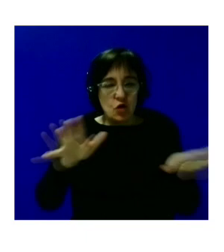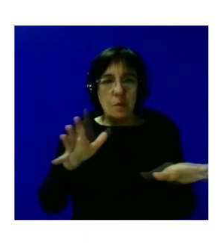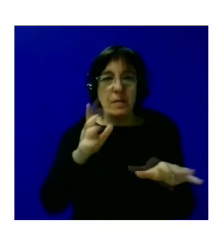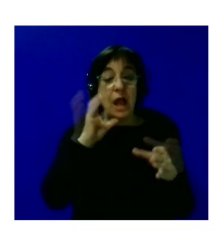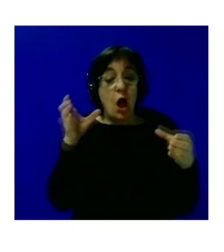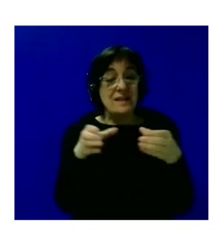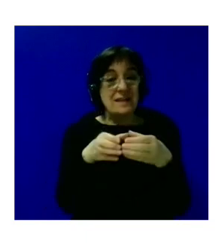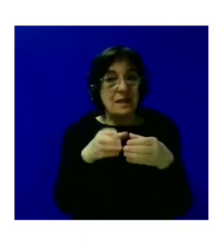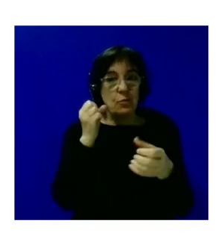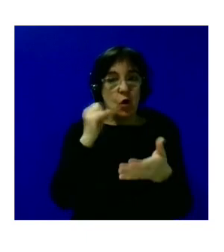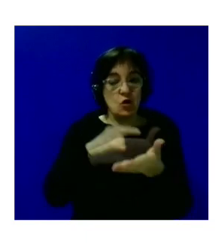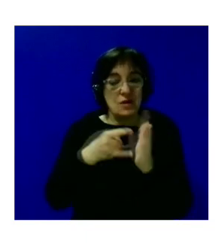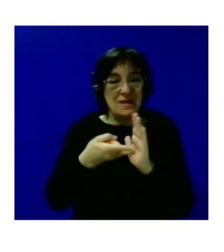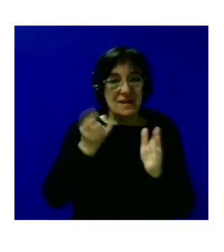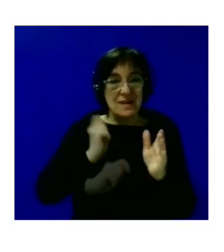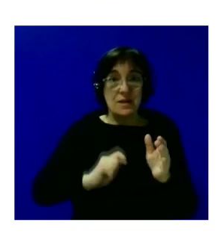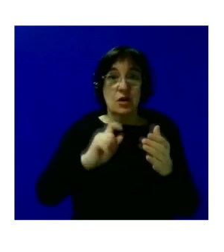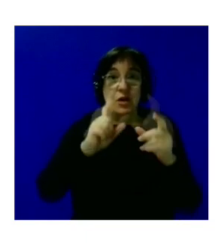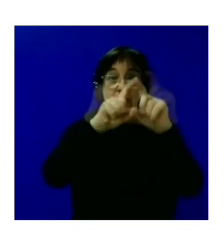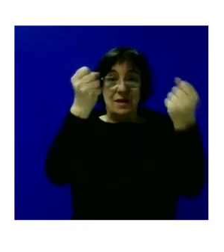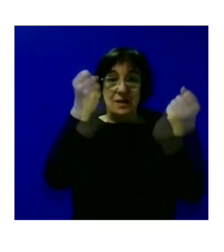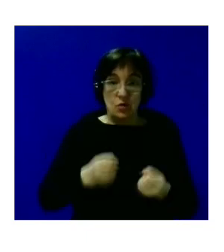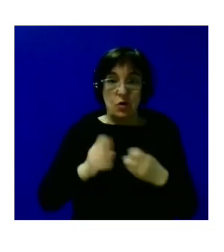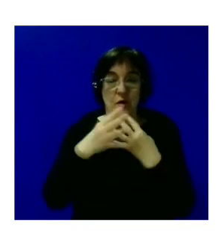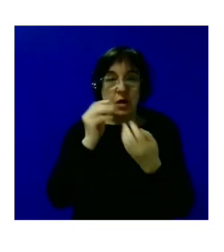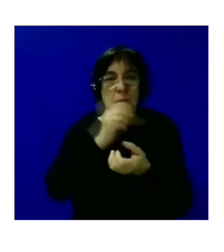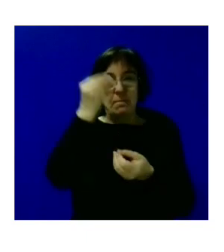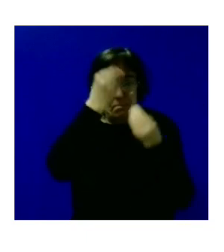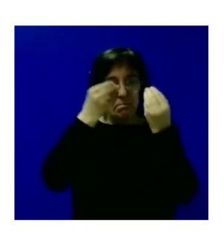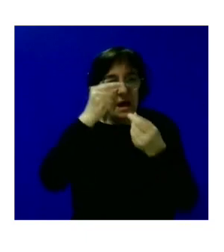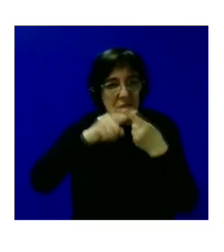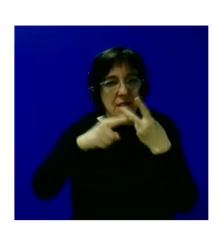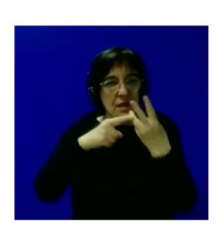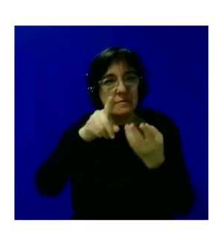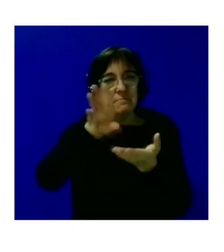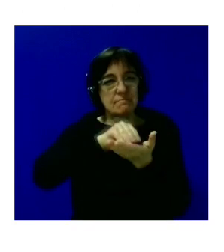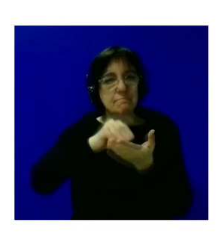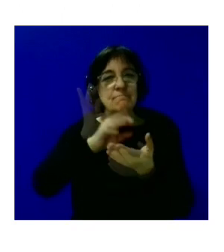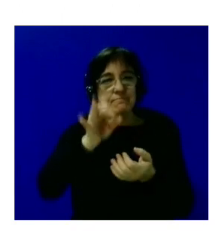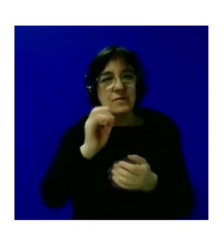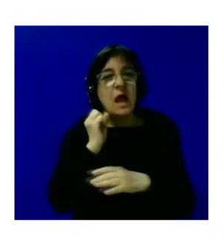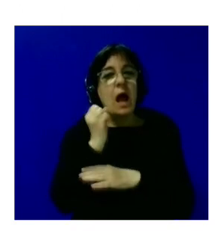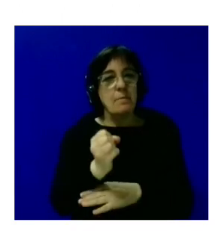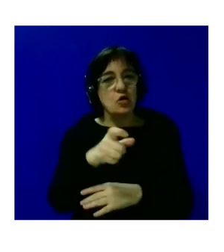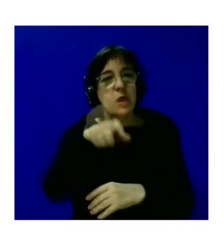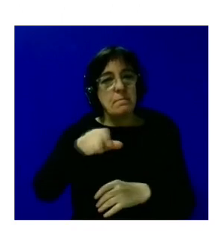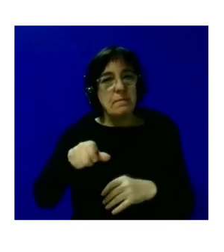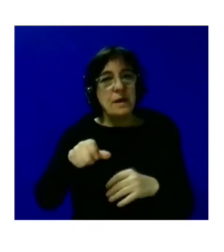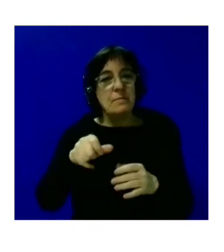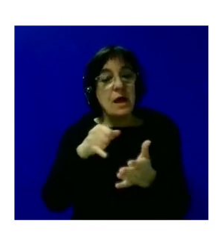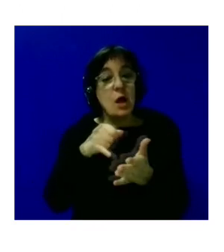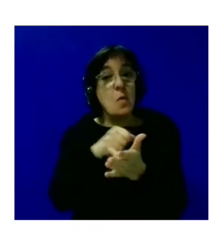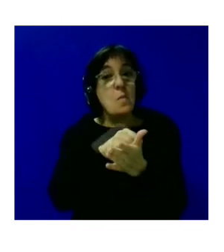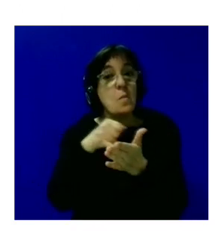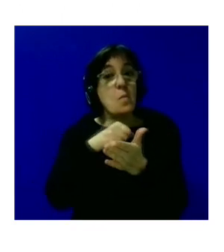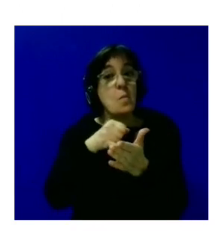equipos técnicos de instituciones penitenciarias empiecen a tener ese planteamiento de realmente apoyo para personas vulneradas